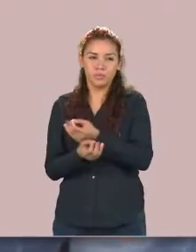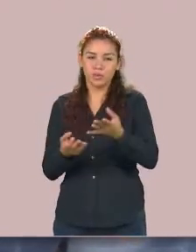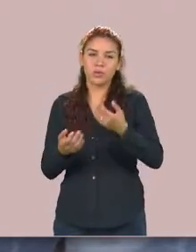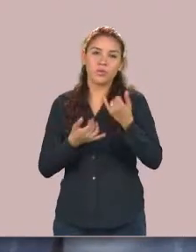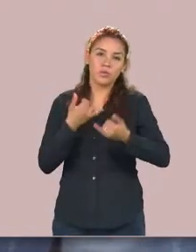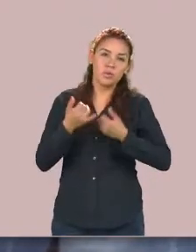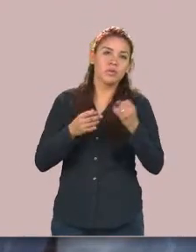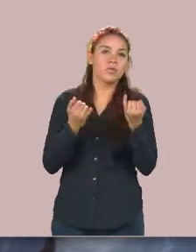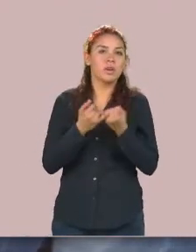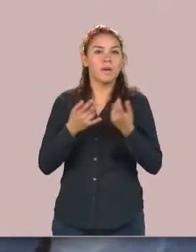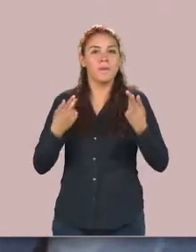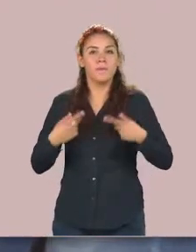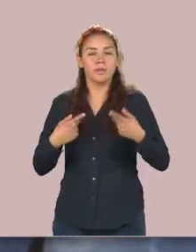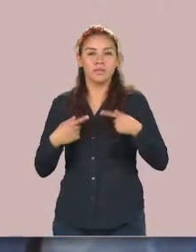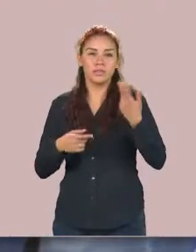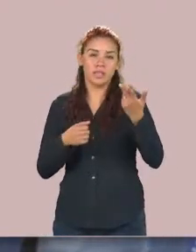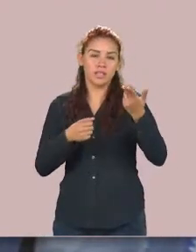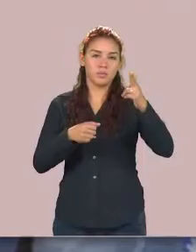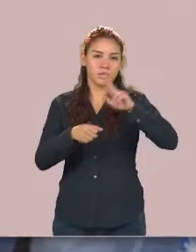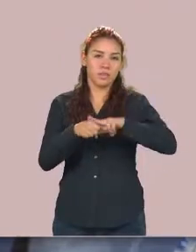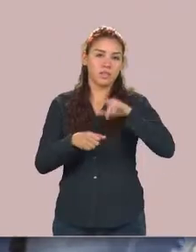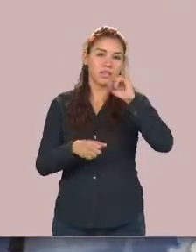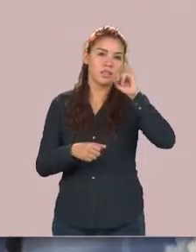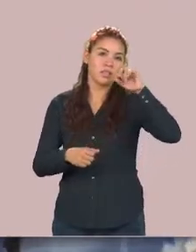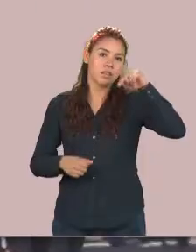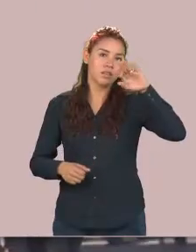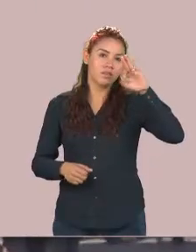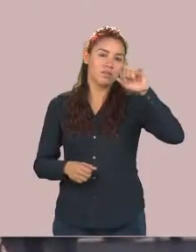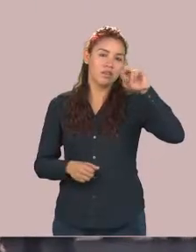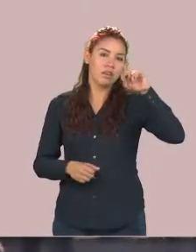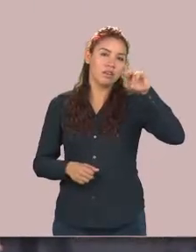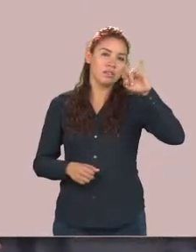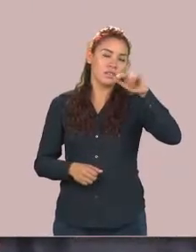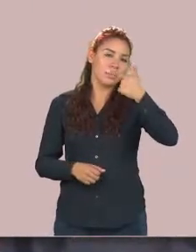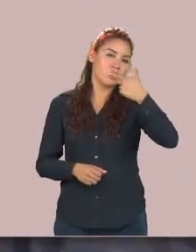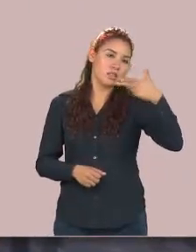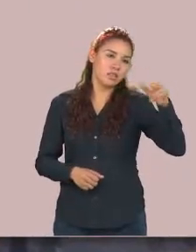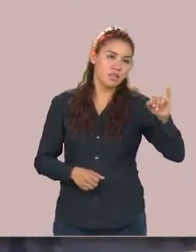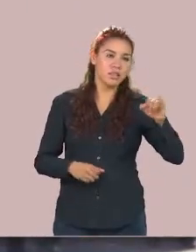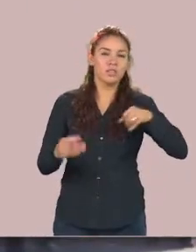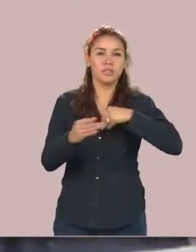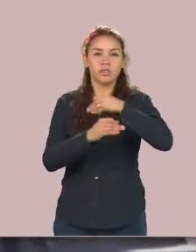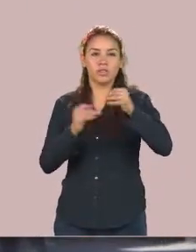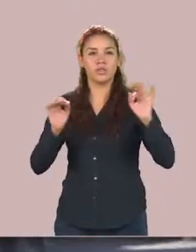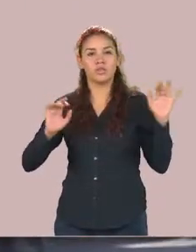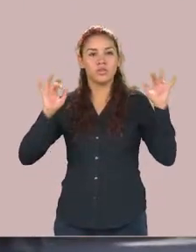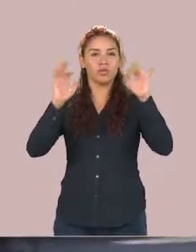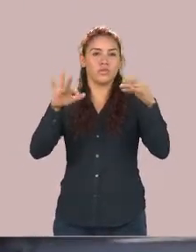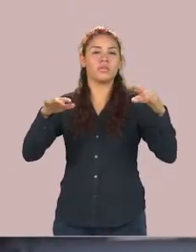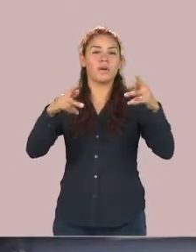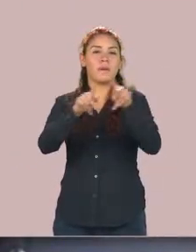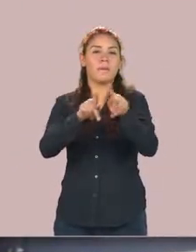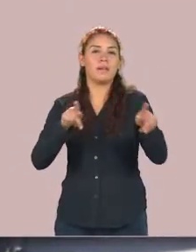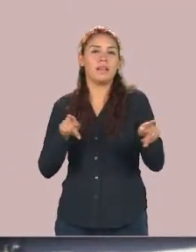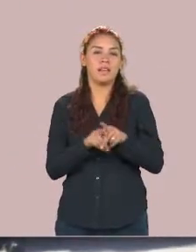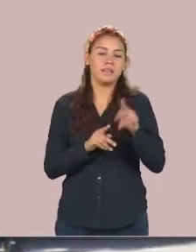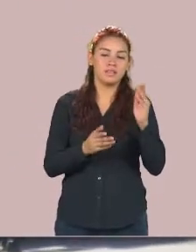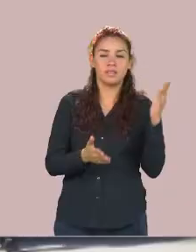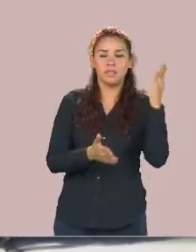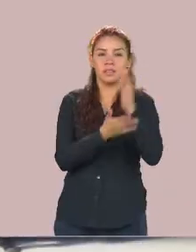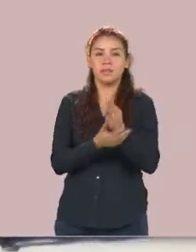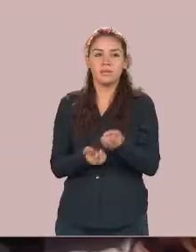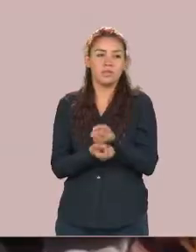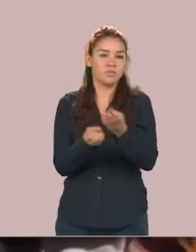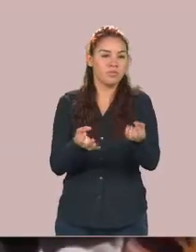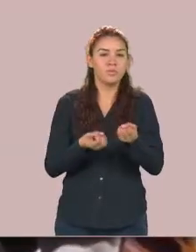de la capital tamaulipeca cientos de niños se dieron cita en el parque del barrio pajaritos atendiendo el llamado del club correcaminos evento donde el presidente